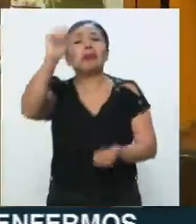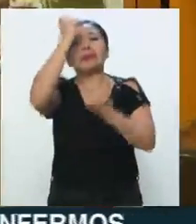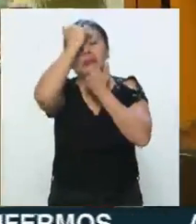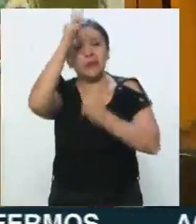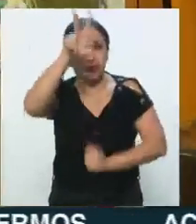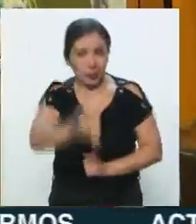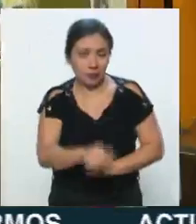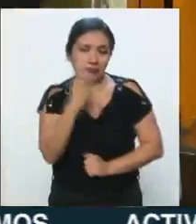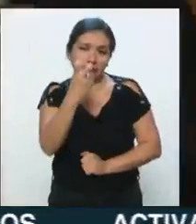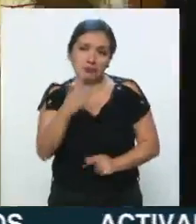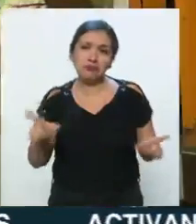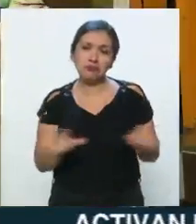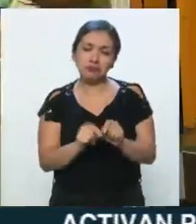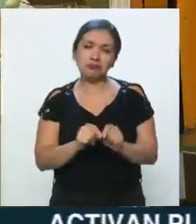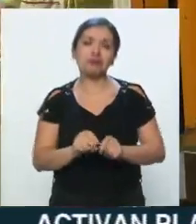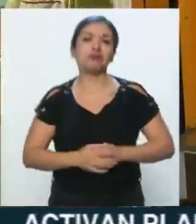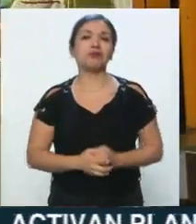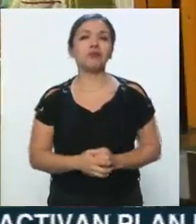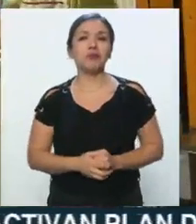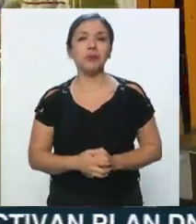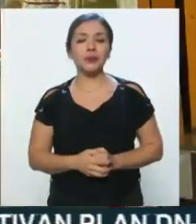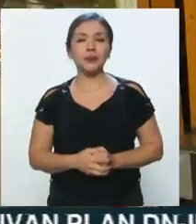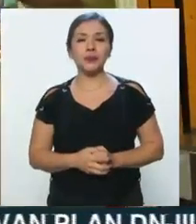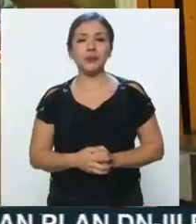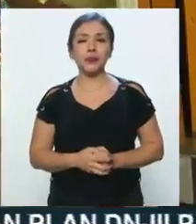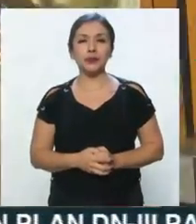Enrique Muñiz, 21 Noticias.